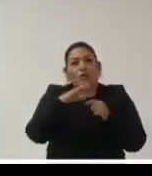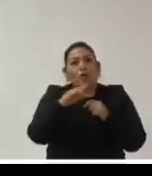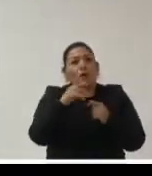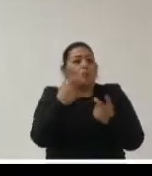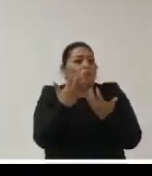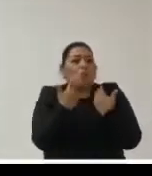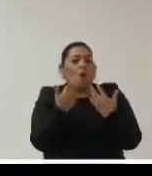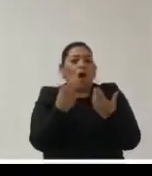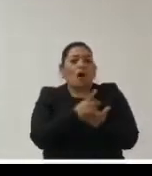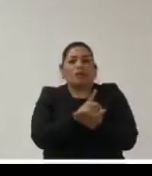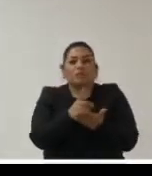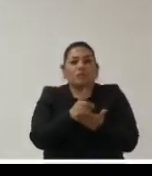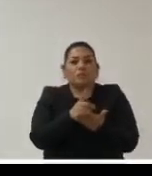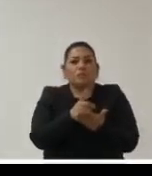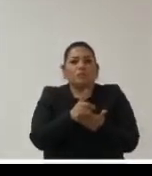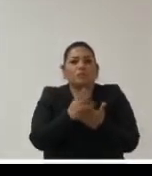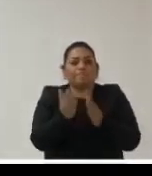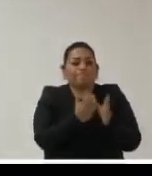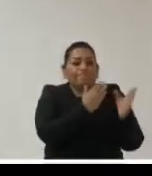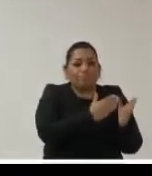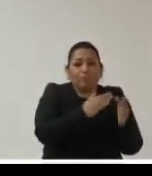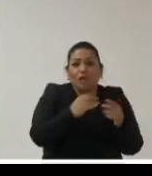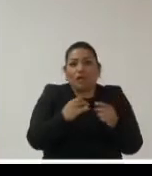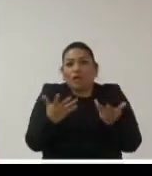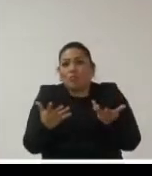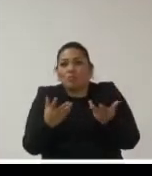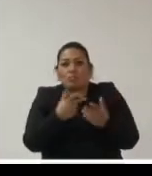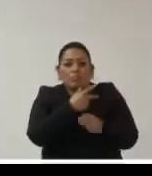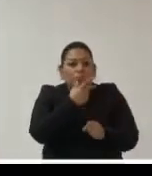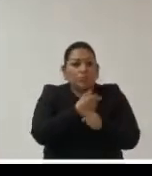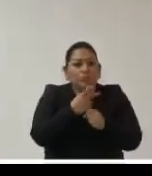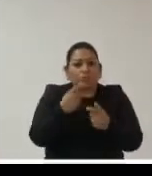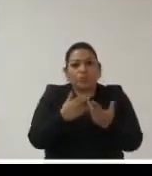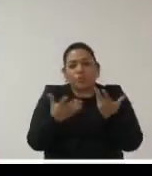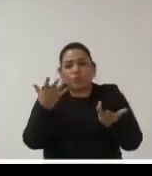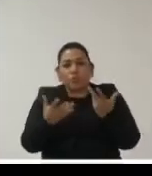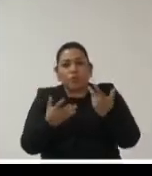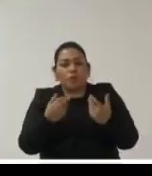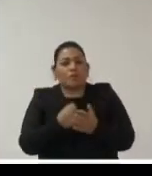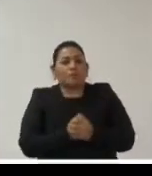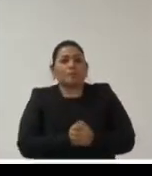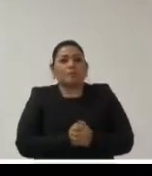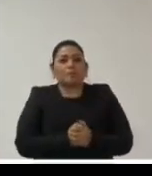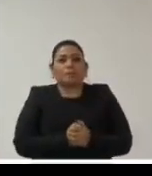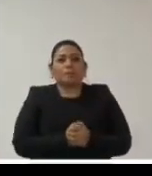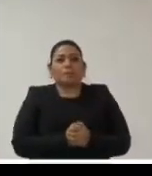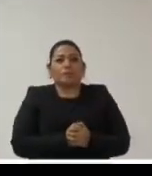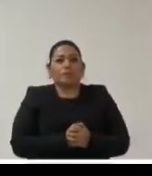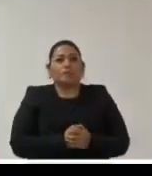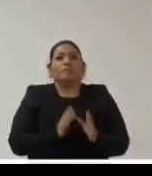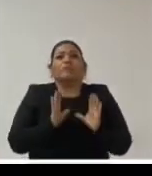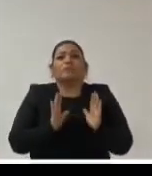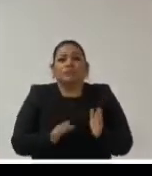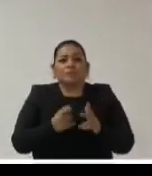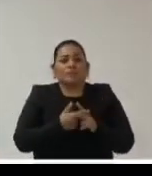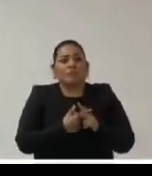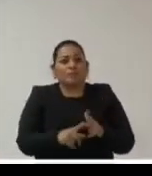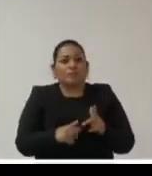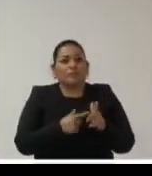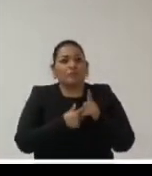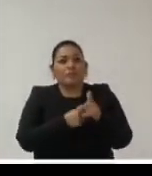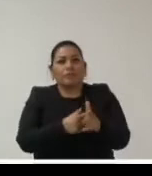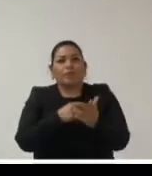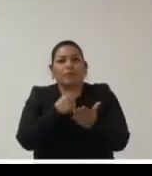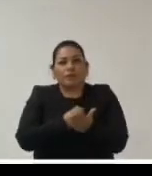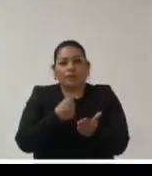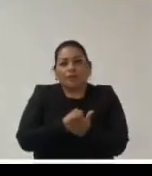de estos derechos queda ni sepultado ni en el segundo orden porque tengamos medidas de excepción constitucional y además hemos insistido en las